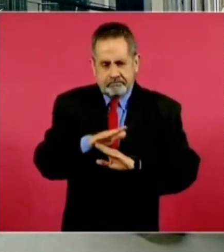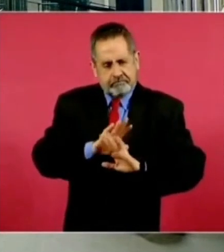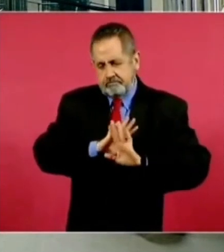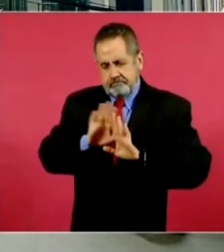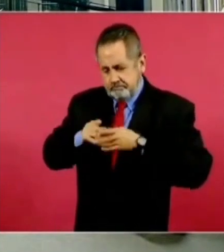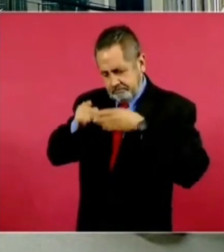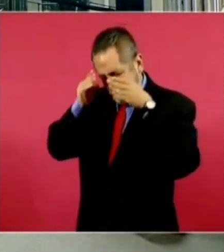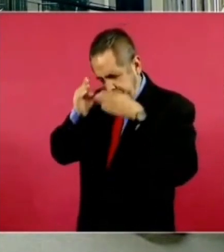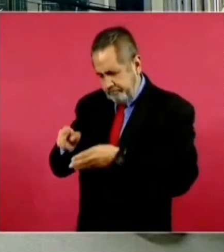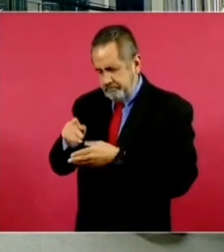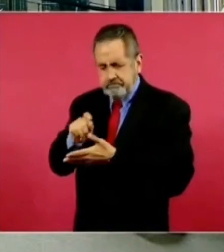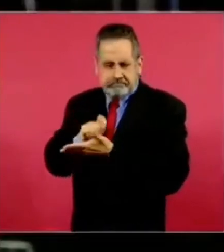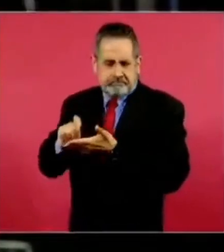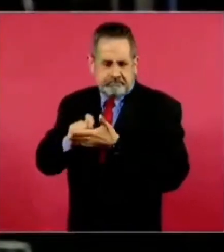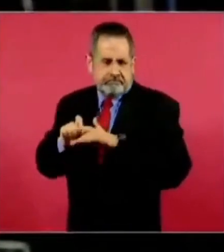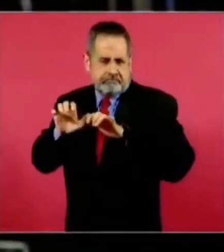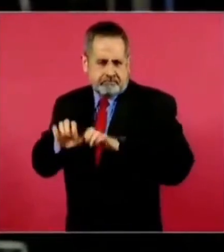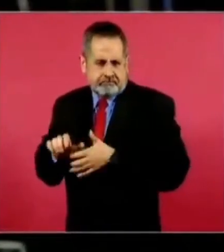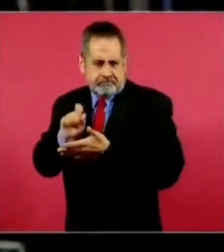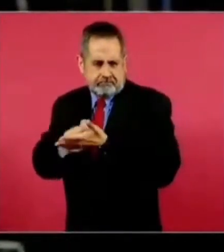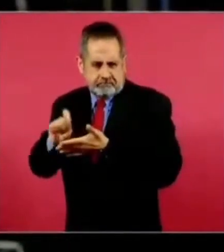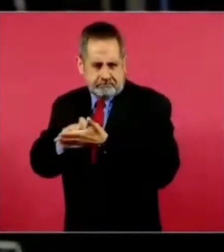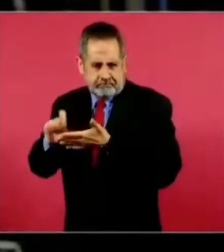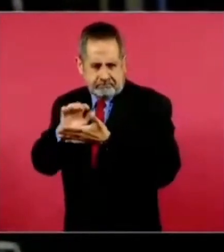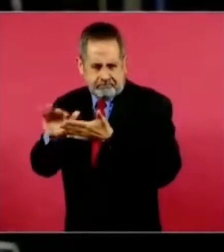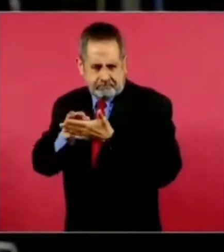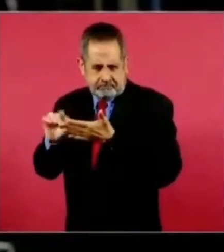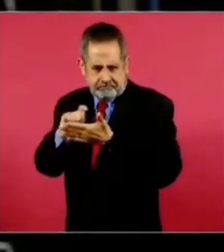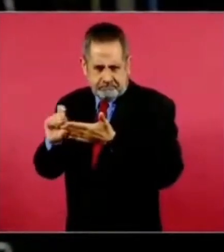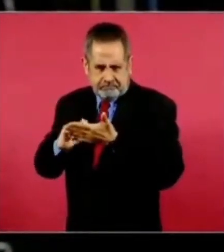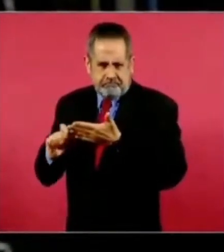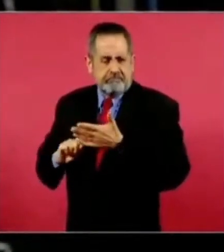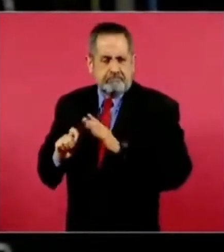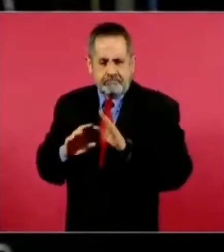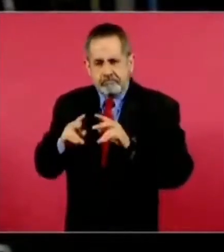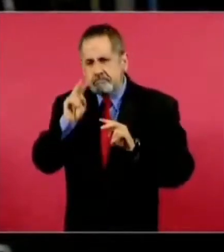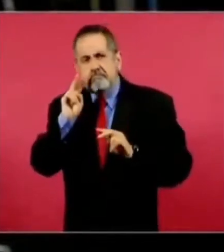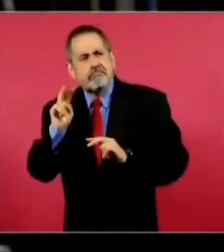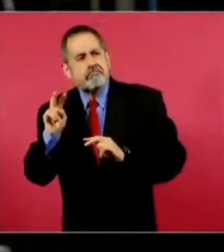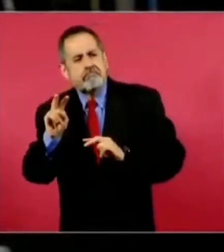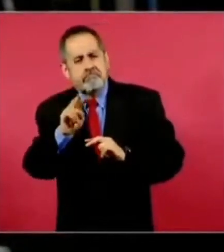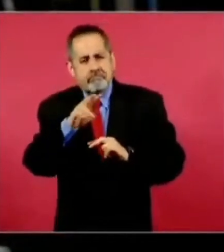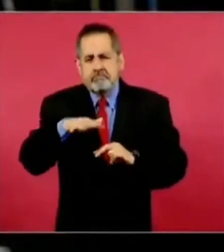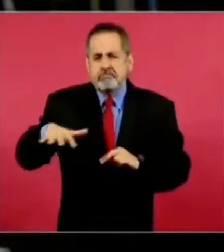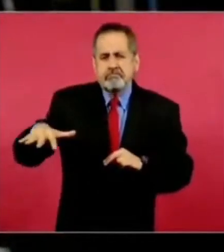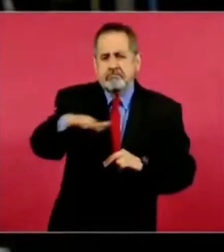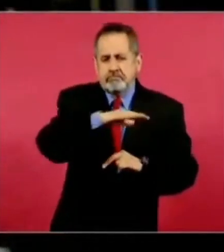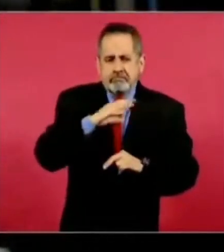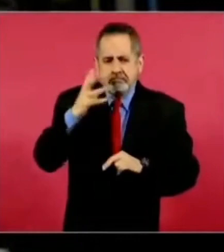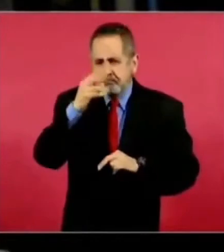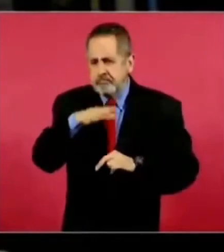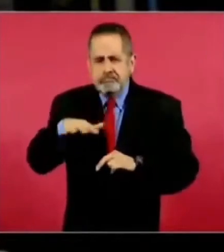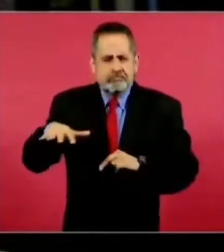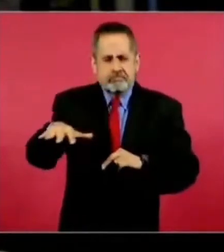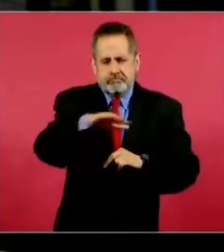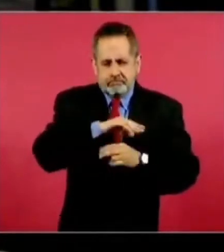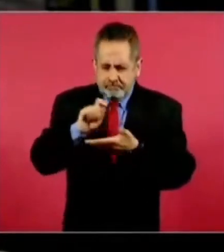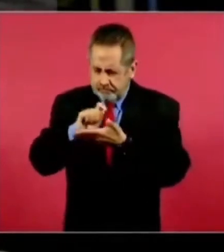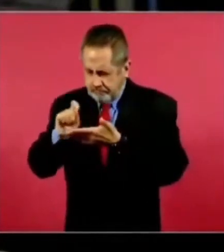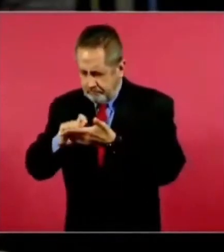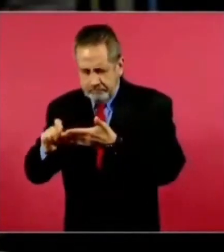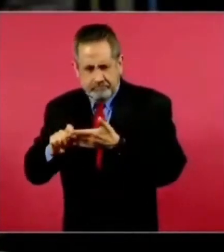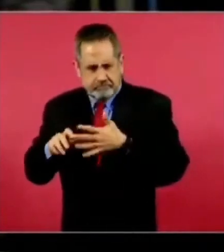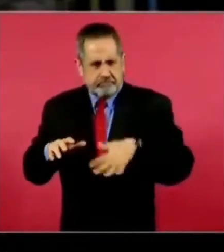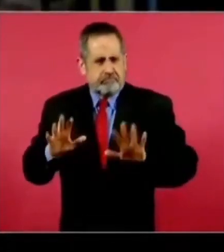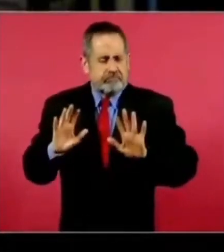pues a escribir su libro, a observar lo que es el paisaje de su rancho, de todo lo que es el